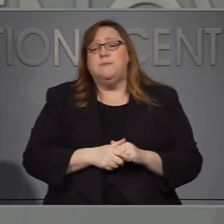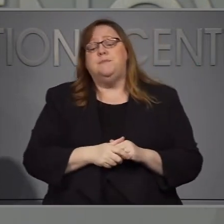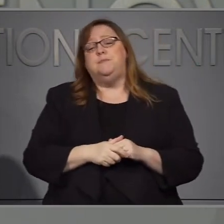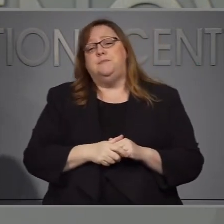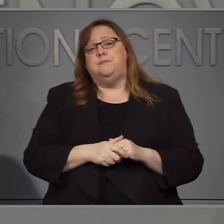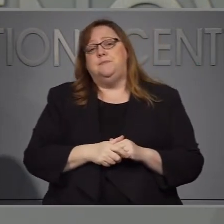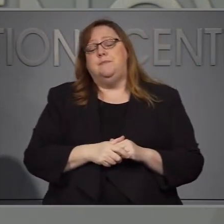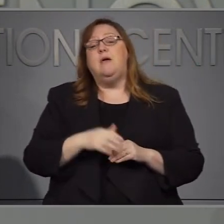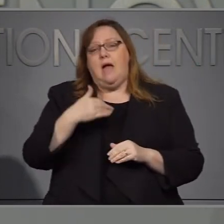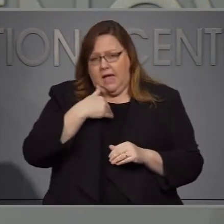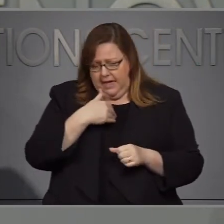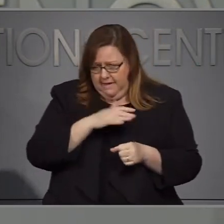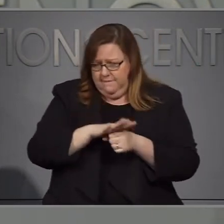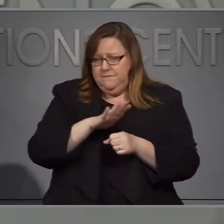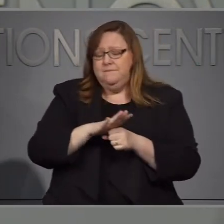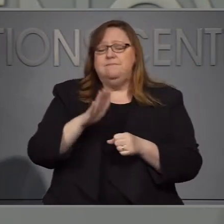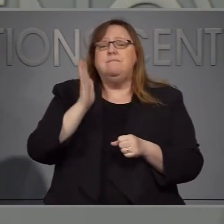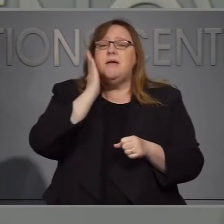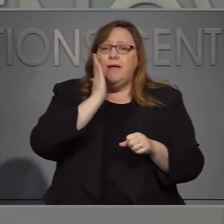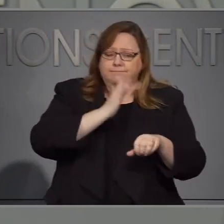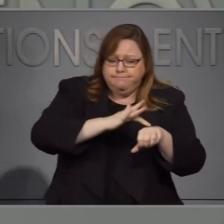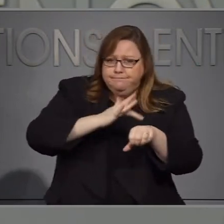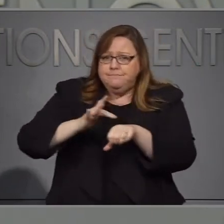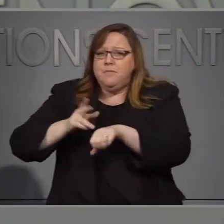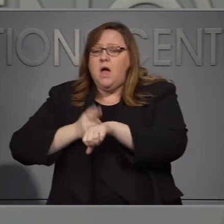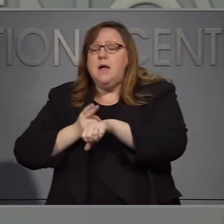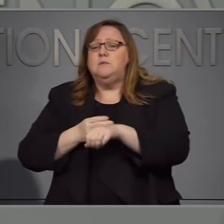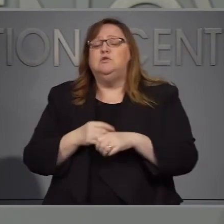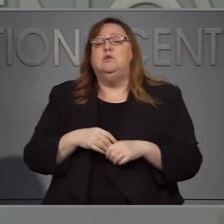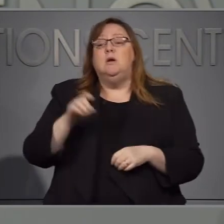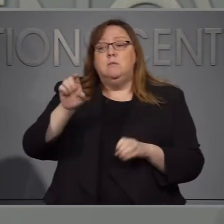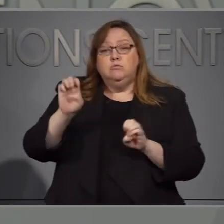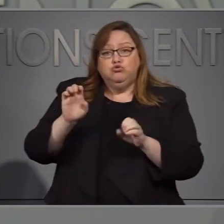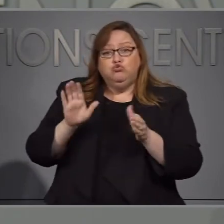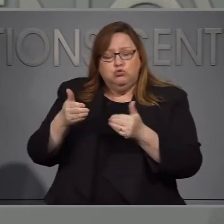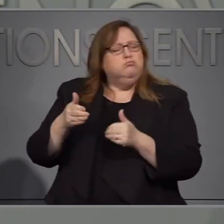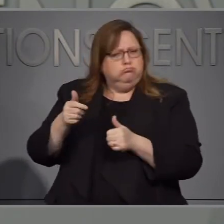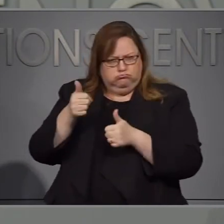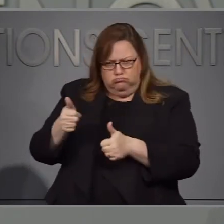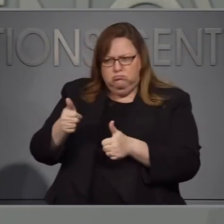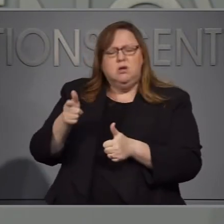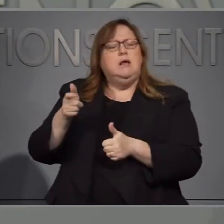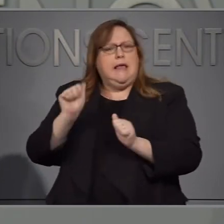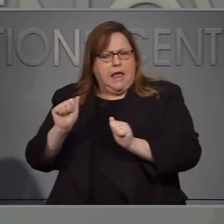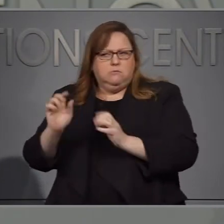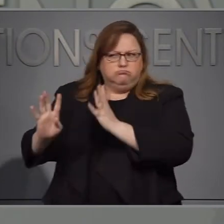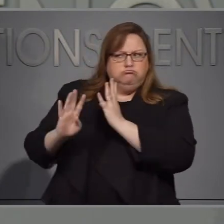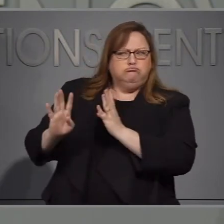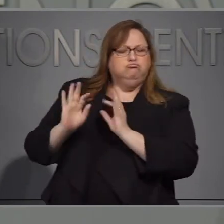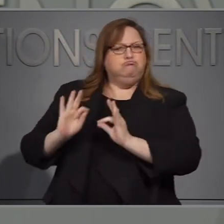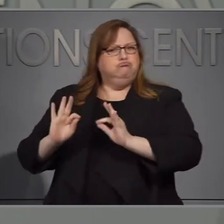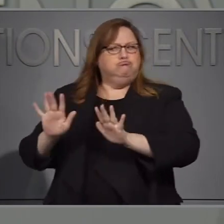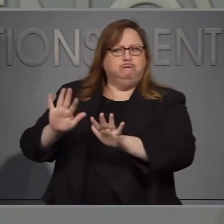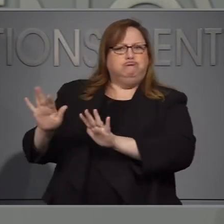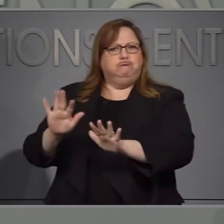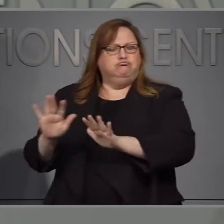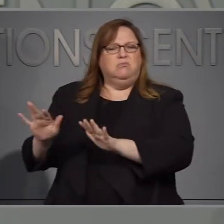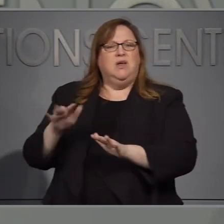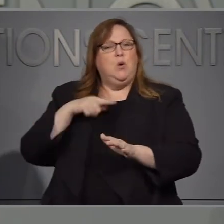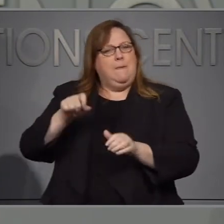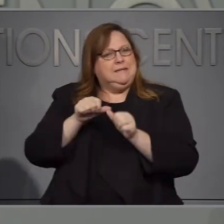la situación está hirviendo que pero si tenemos capacidades a las de emergencia y todos tenemos que colaborar para mantener